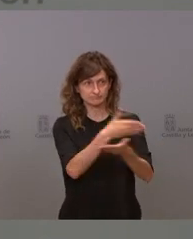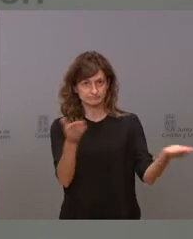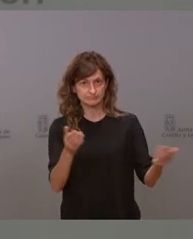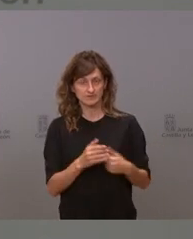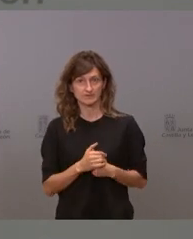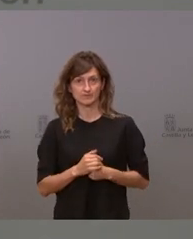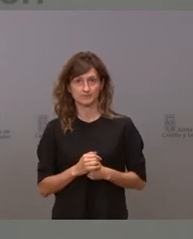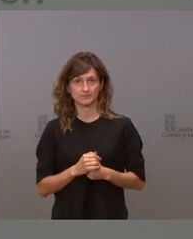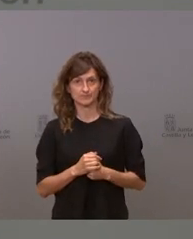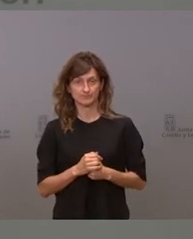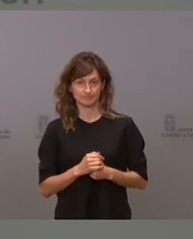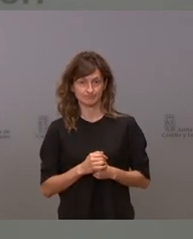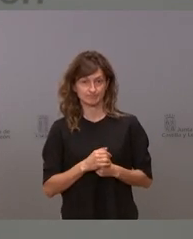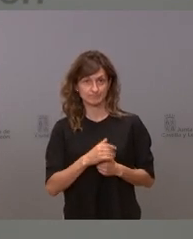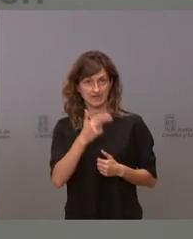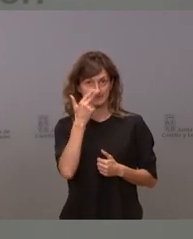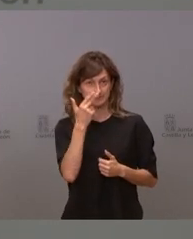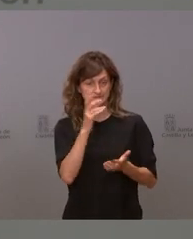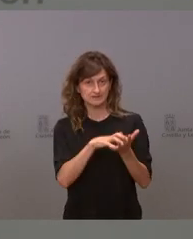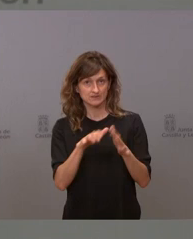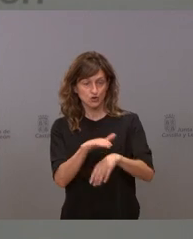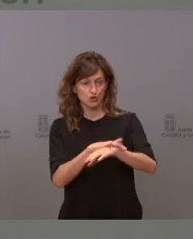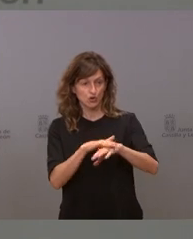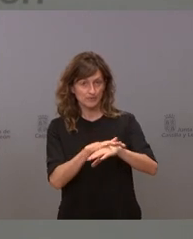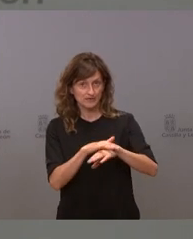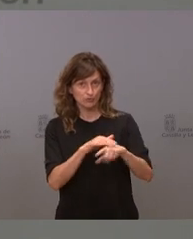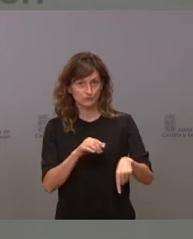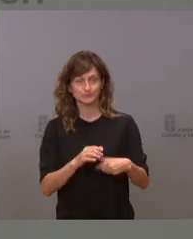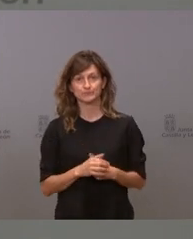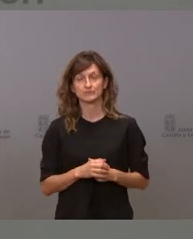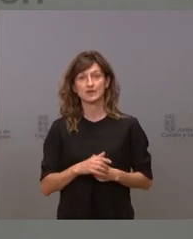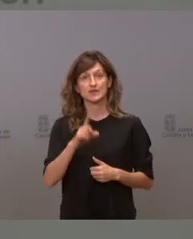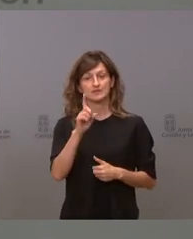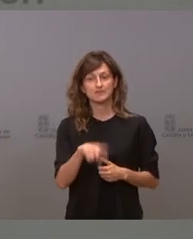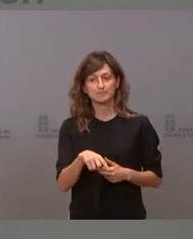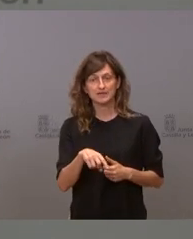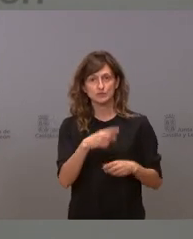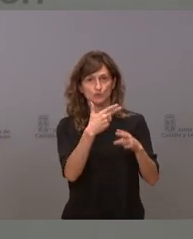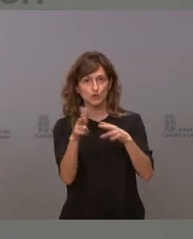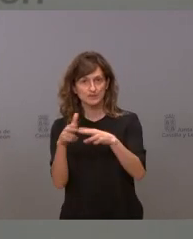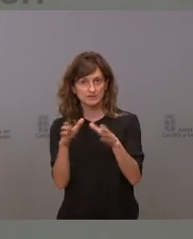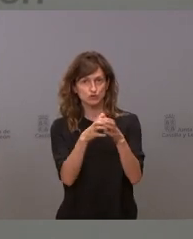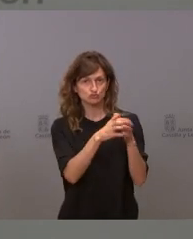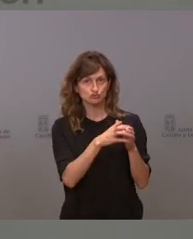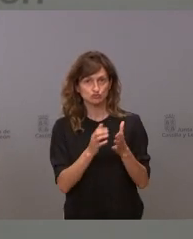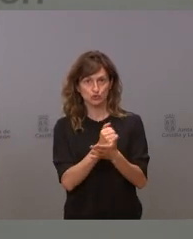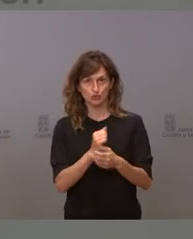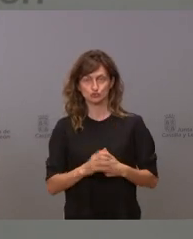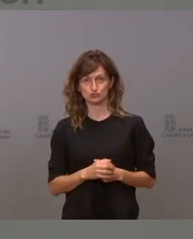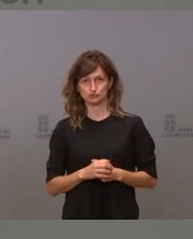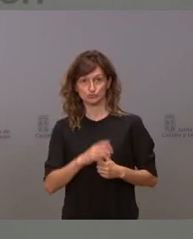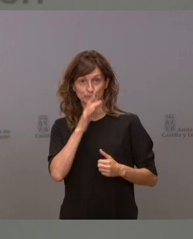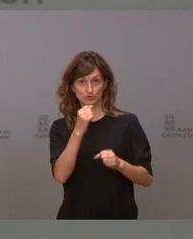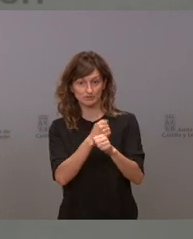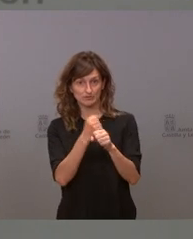atender a los intereses de los ciudadanos de la comunidad que somos el gobierno pero también todos los partidos que